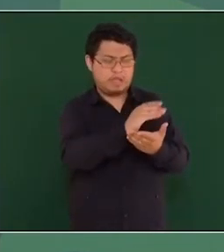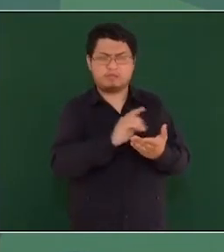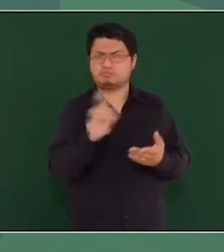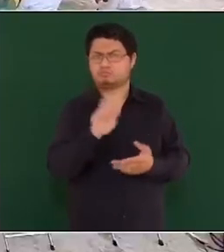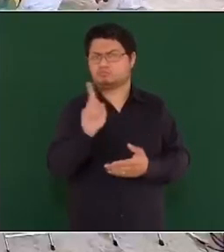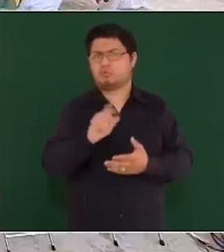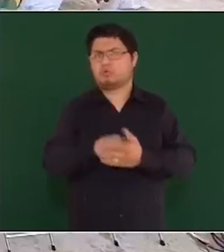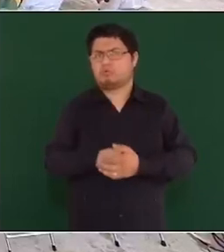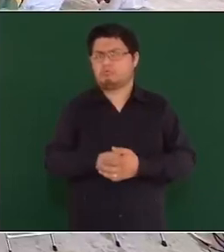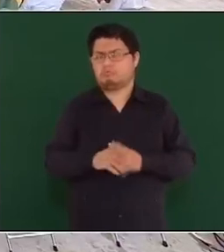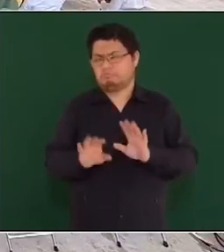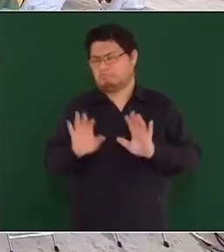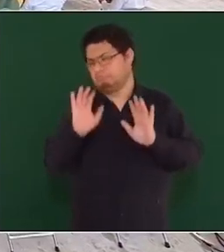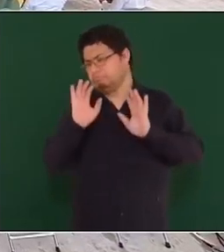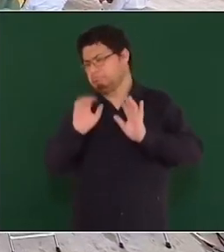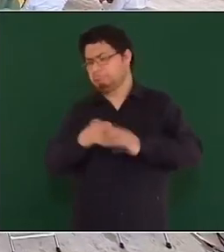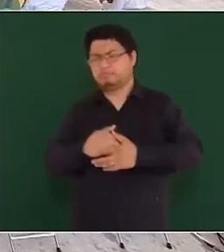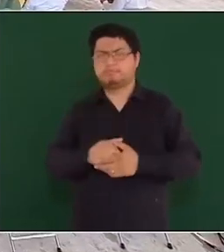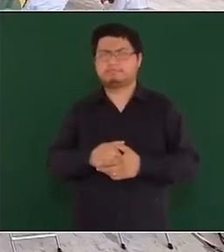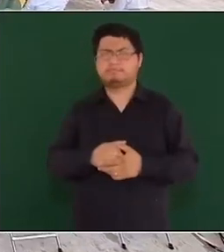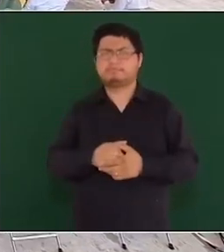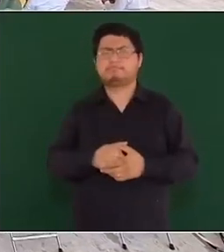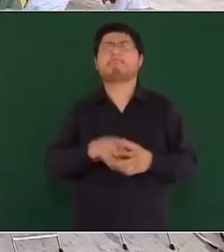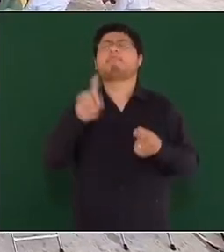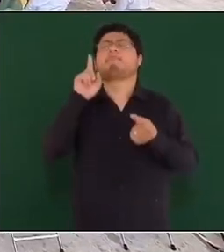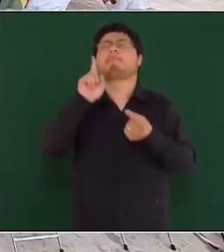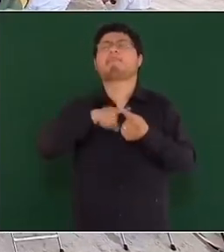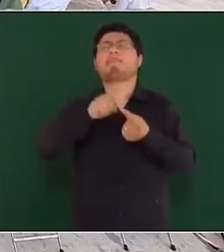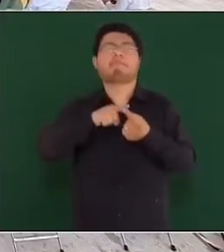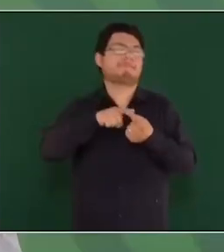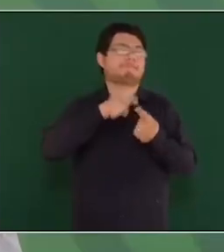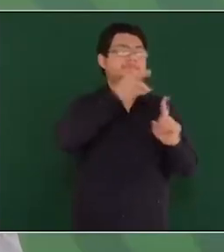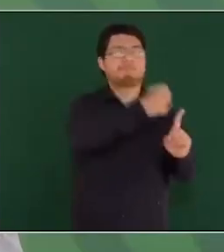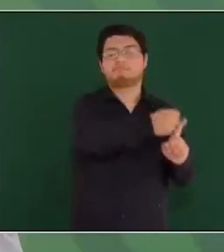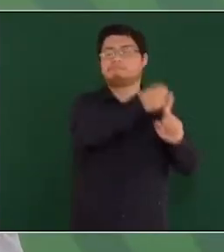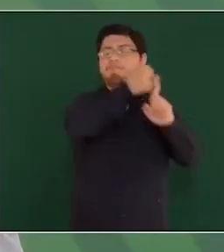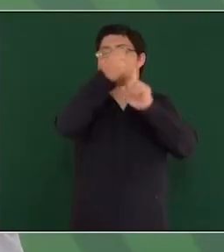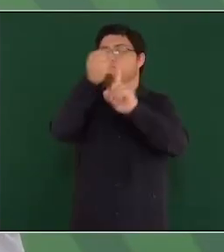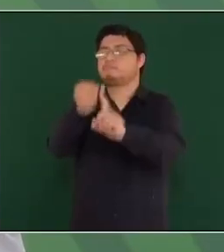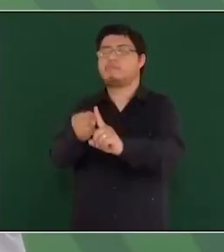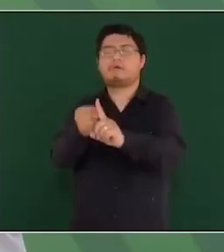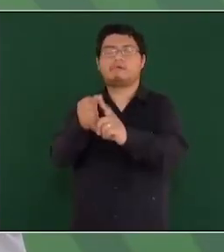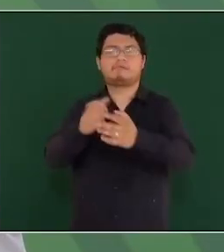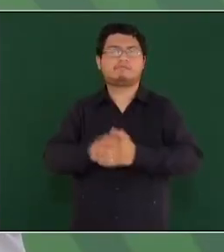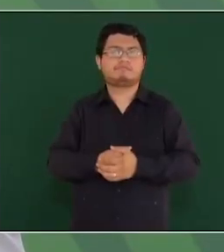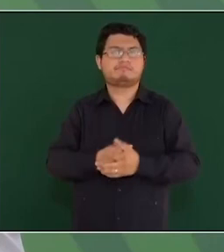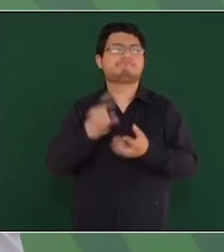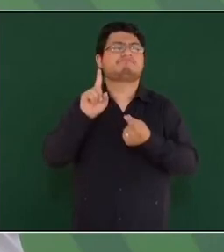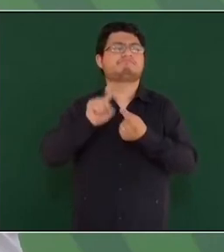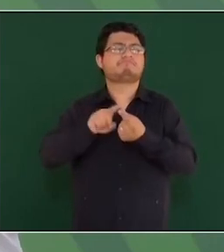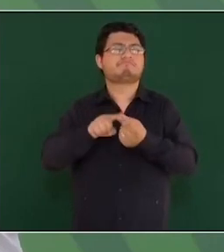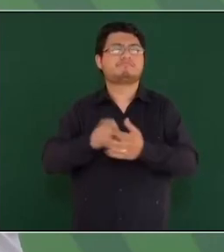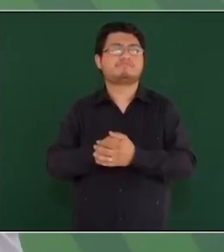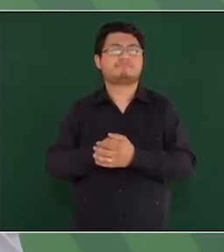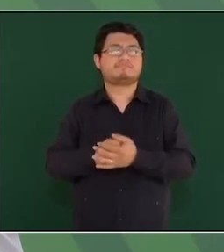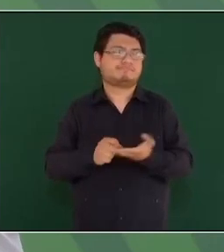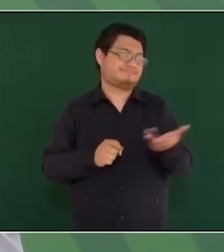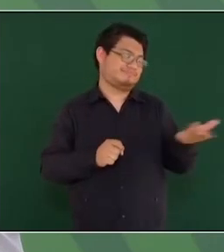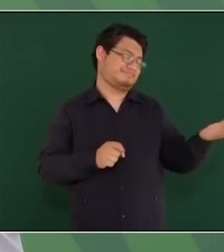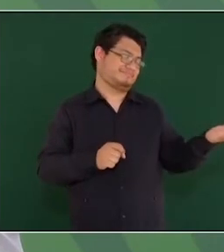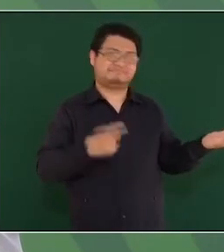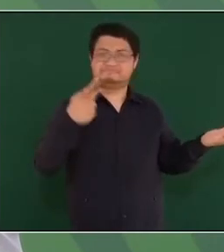¿Sabe quién se encarga de poner a cada quien en su lugar? ¿El pueblo?